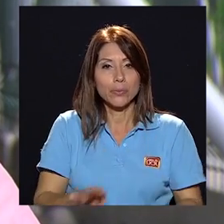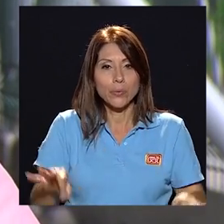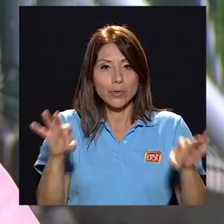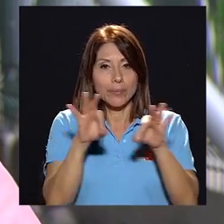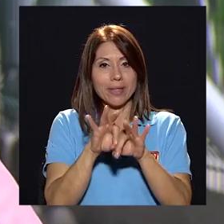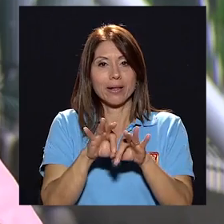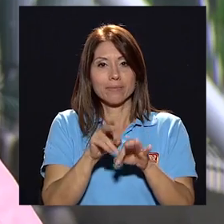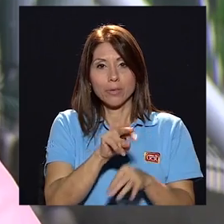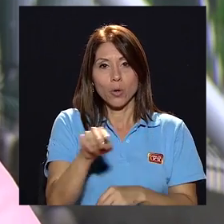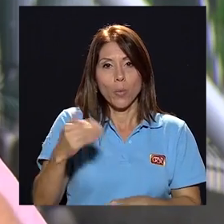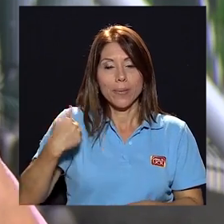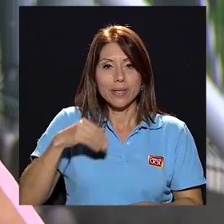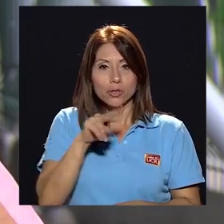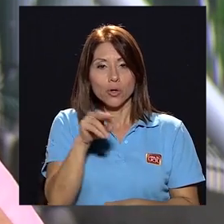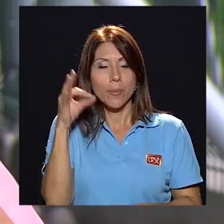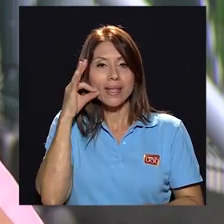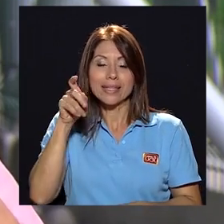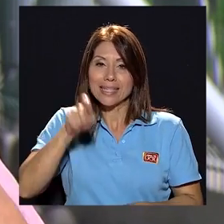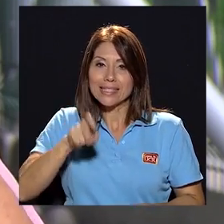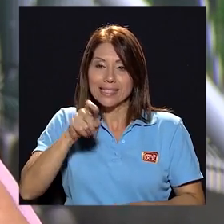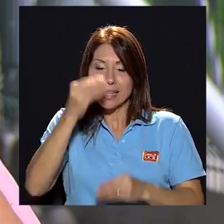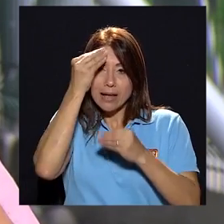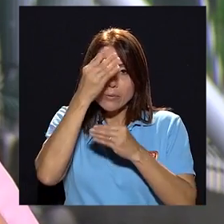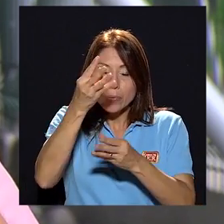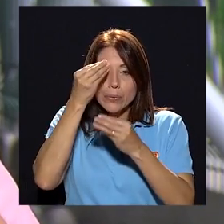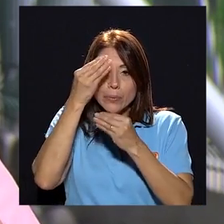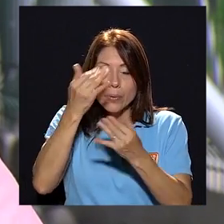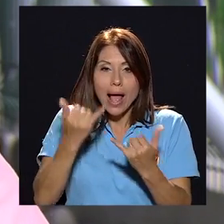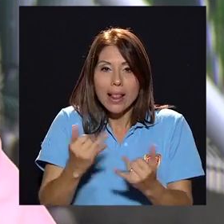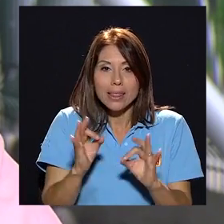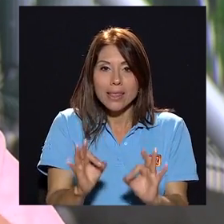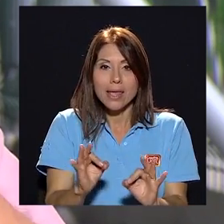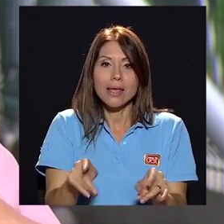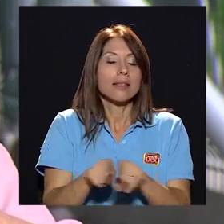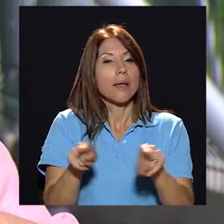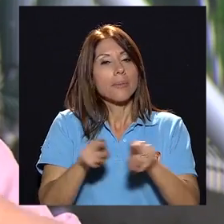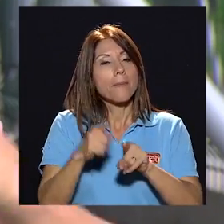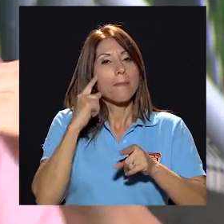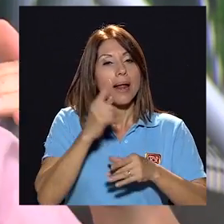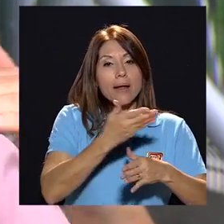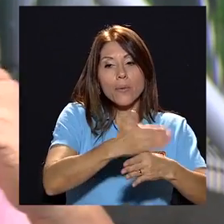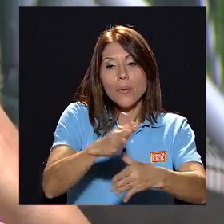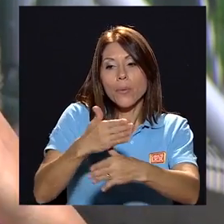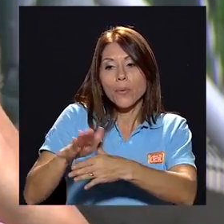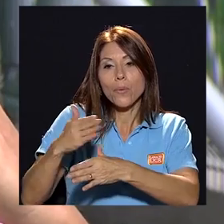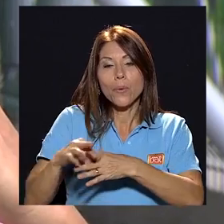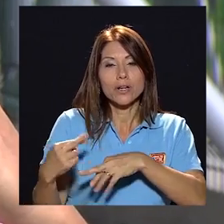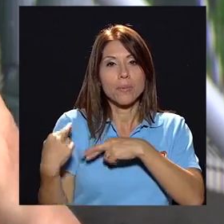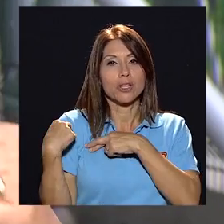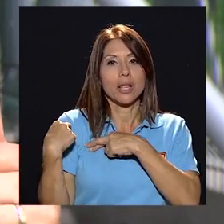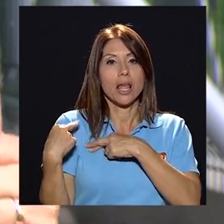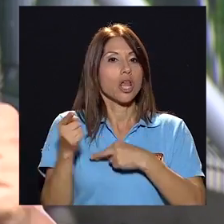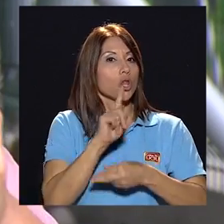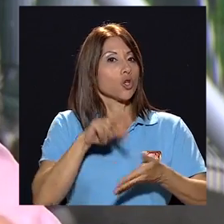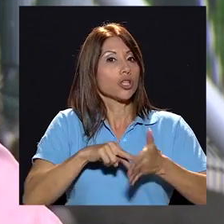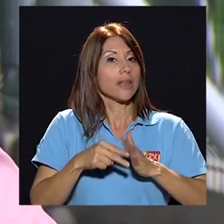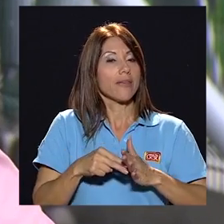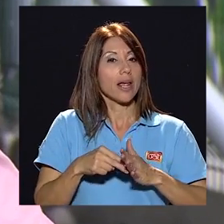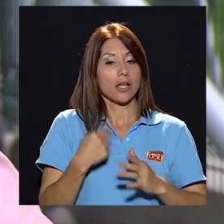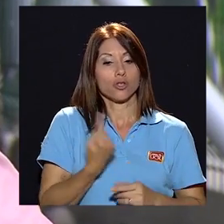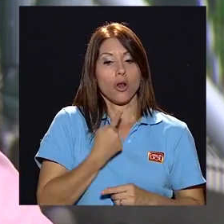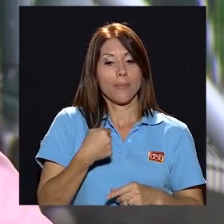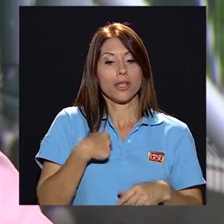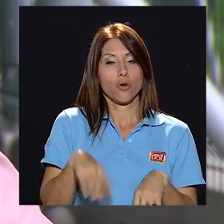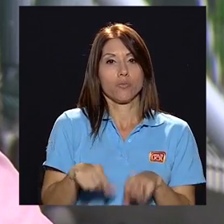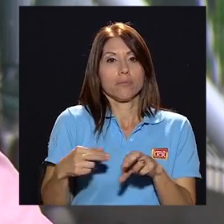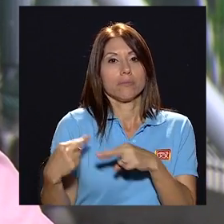fundamental nuestras compañeras y compañeros necesitan estar informados al día y también para repartir la responsabilidad porque no es una responsabilidad